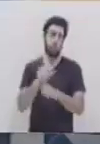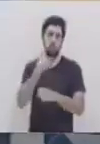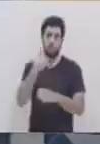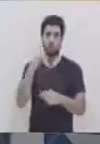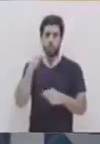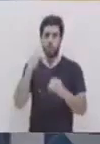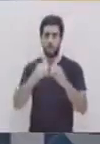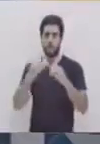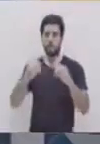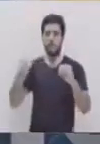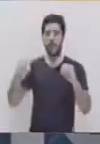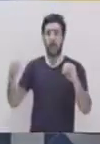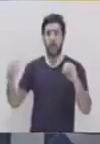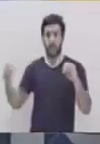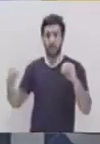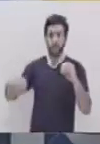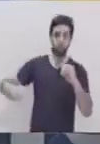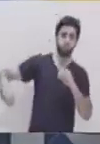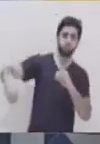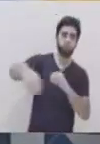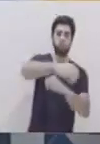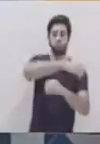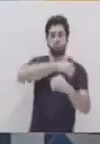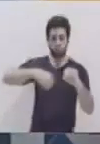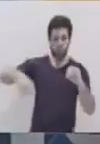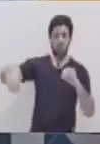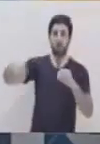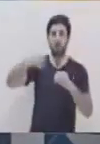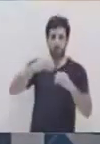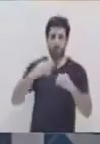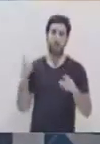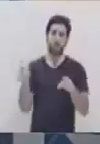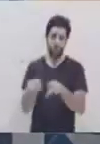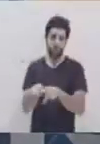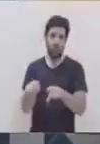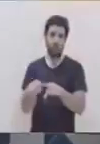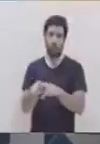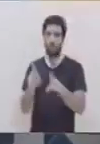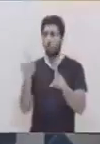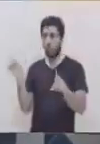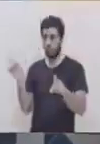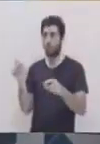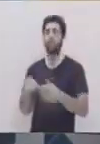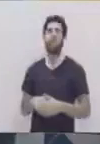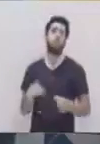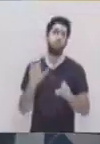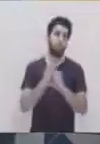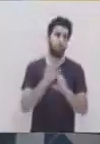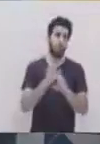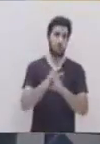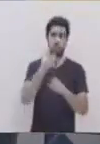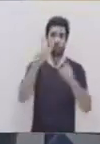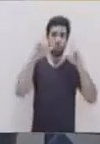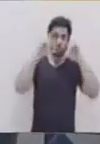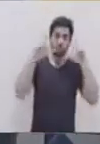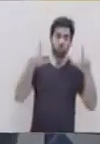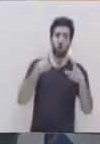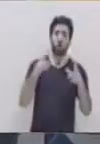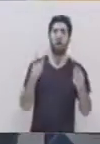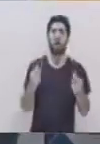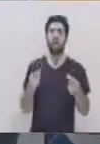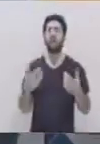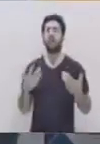planetas alrededor del Sol. Si ponemos nuestro Sol en un lado, en uno de los focos,